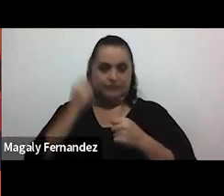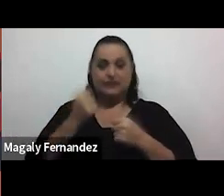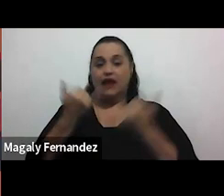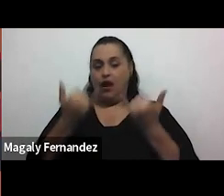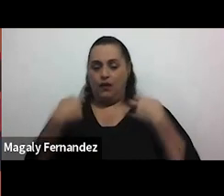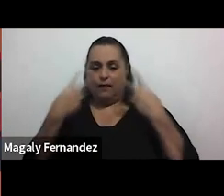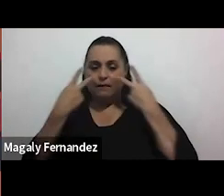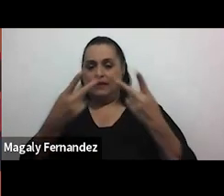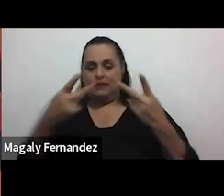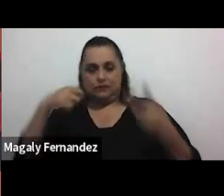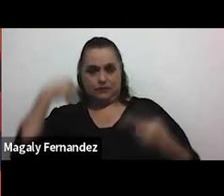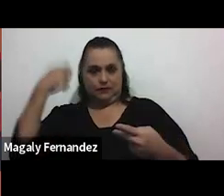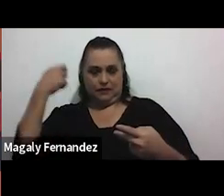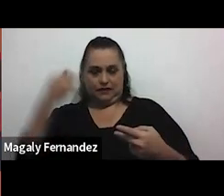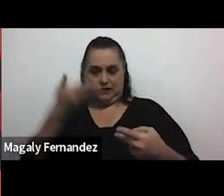este video.